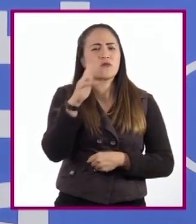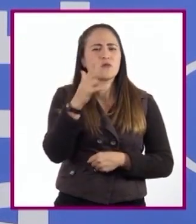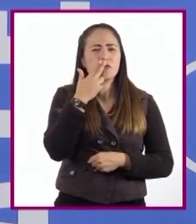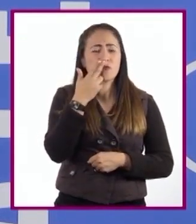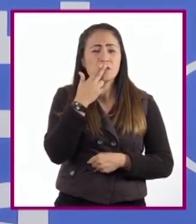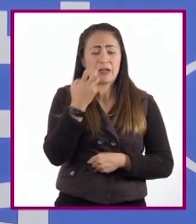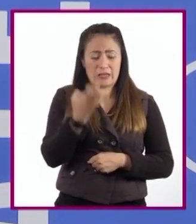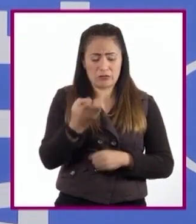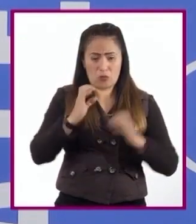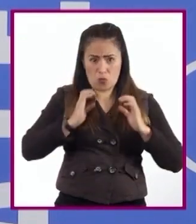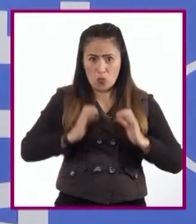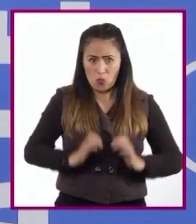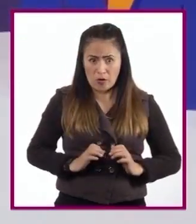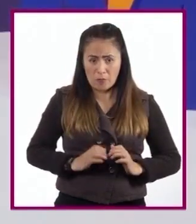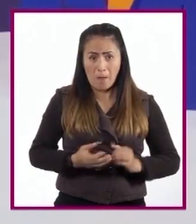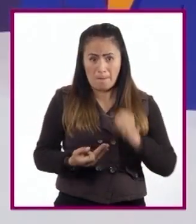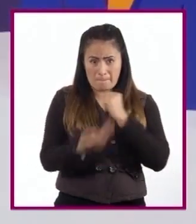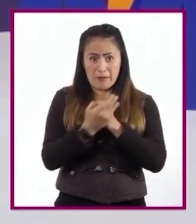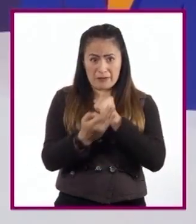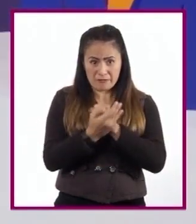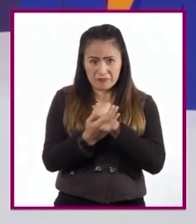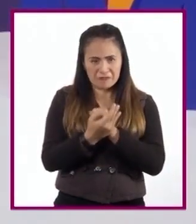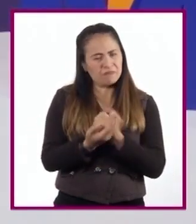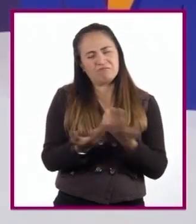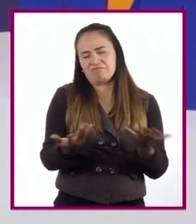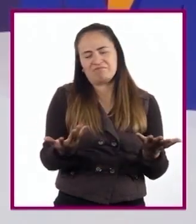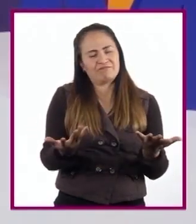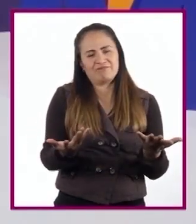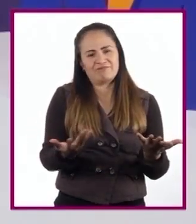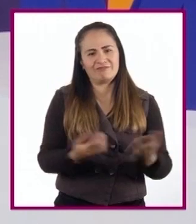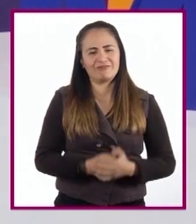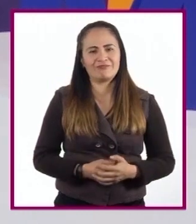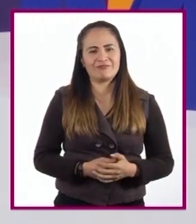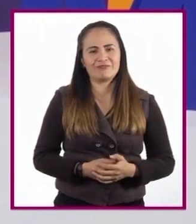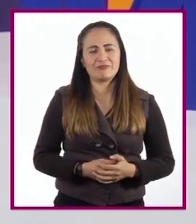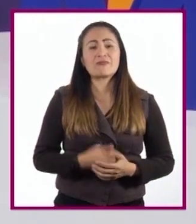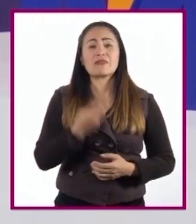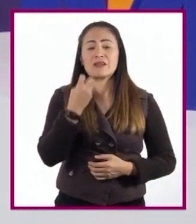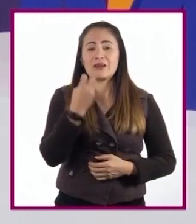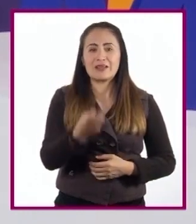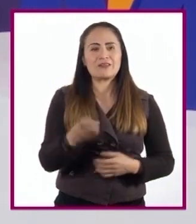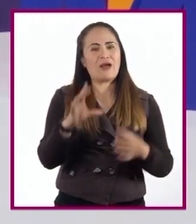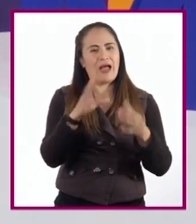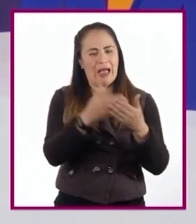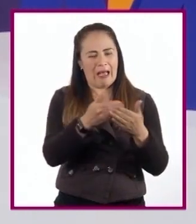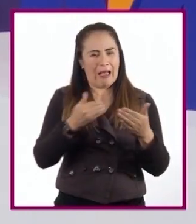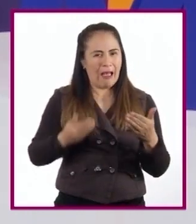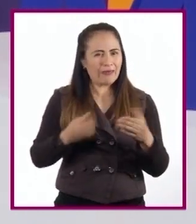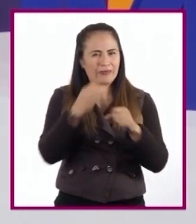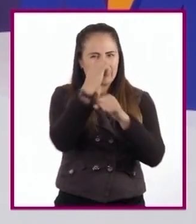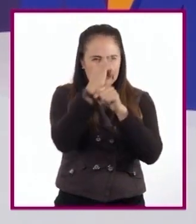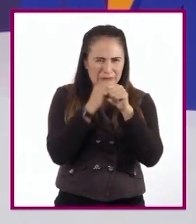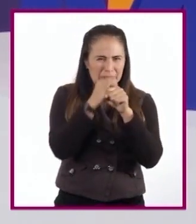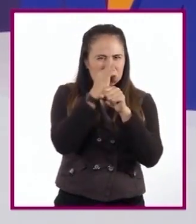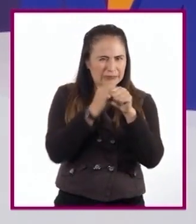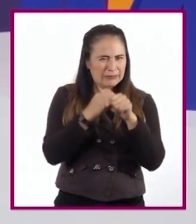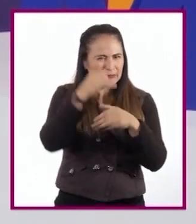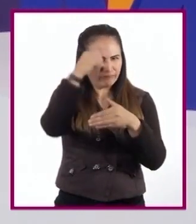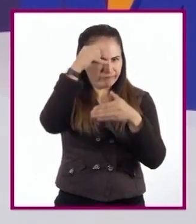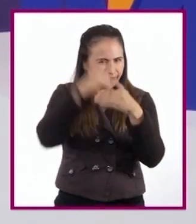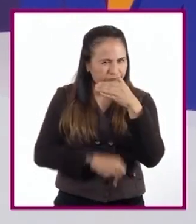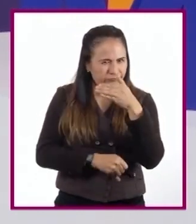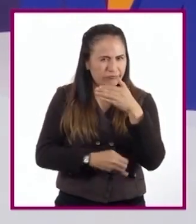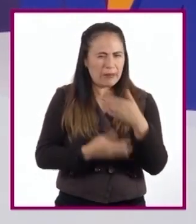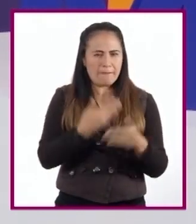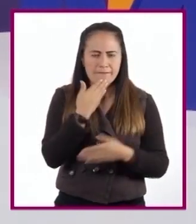beneficios a nuestra salud. ¿Se dan cuenta de lo importante que es documentarse sobre un tema y